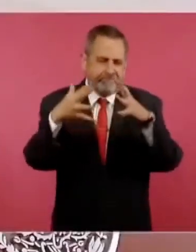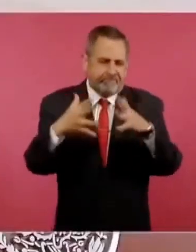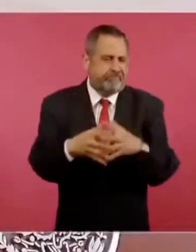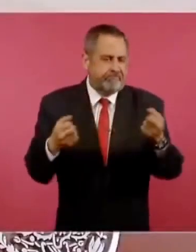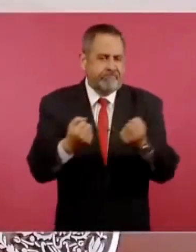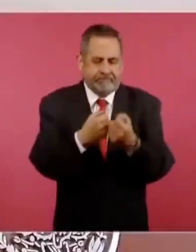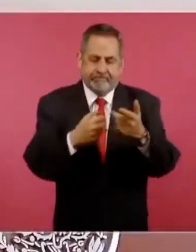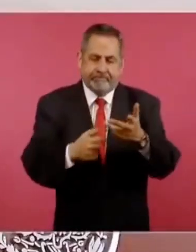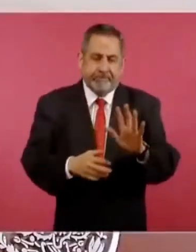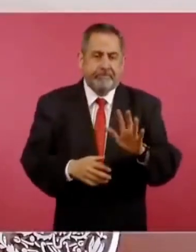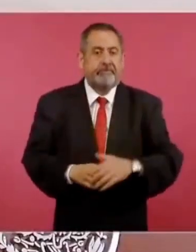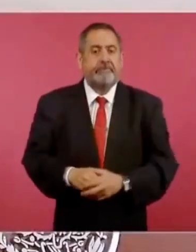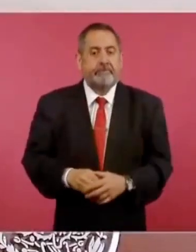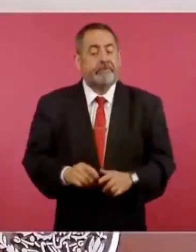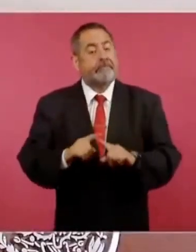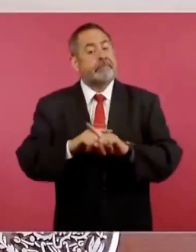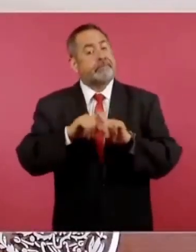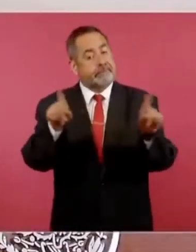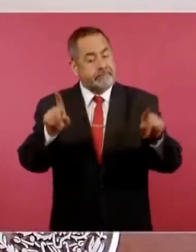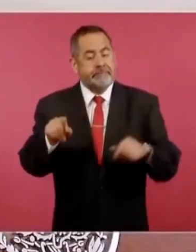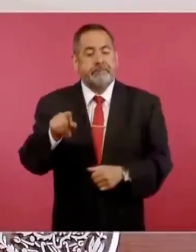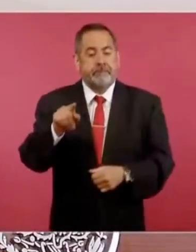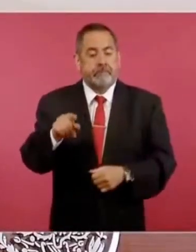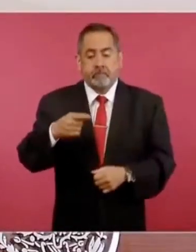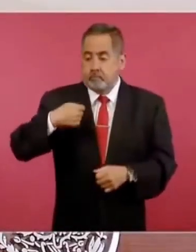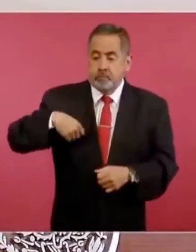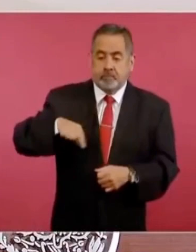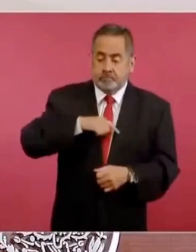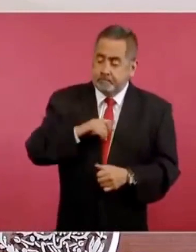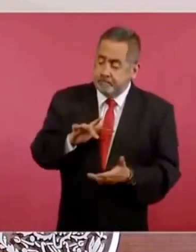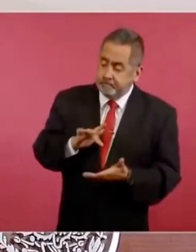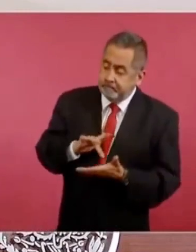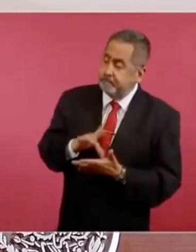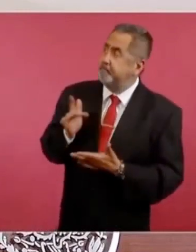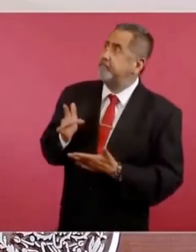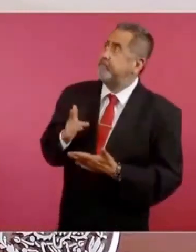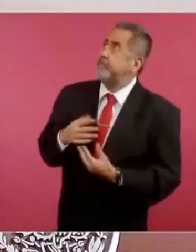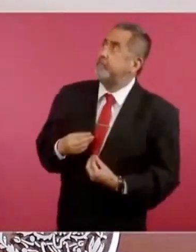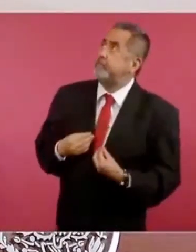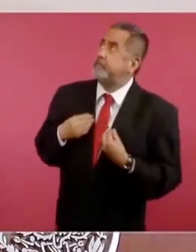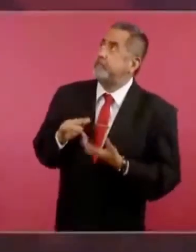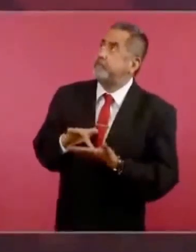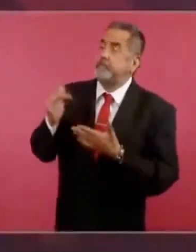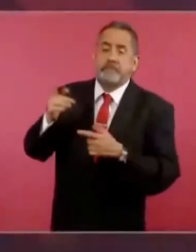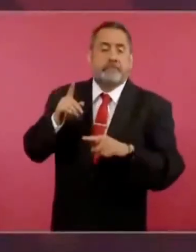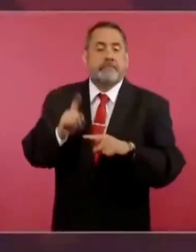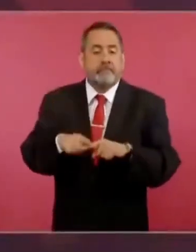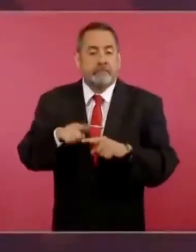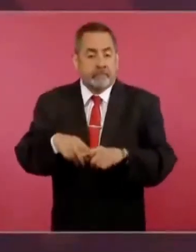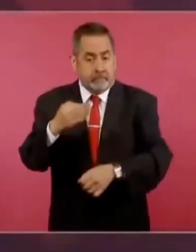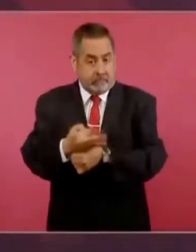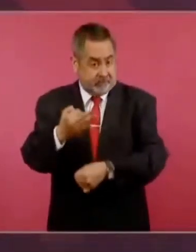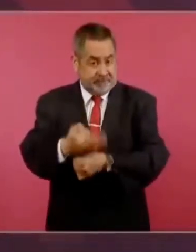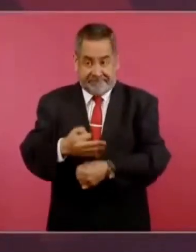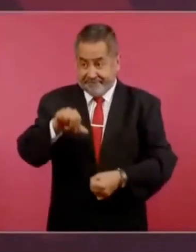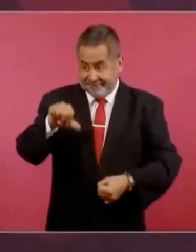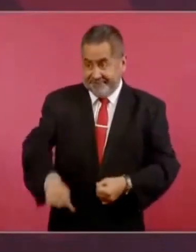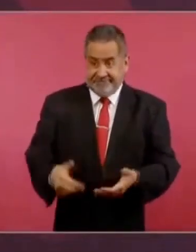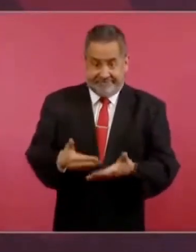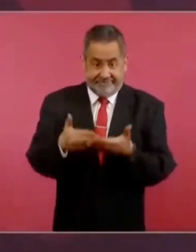Nosotros debemos de agradecer a la vida el poder transformar